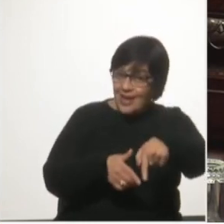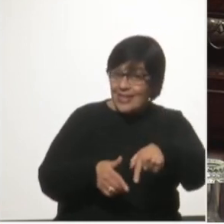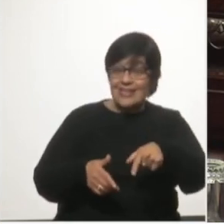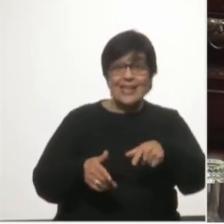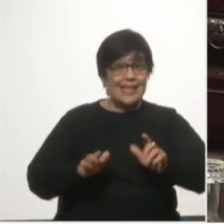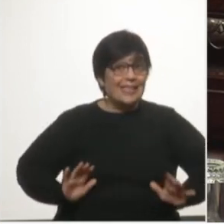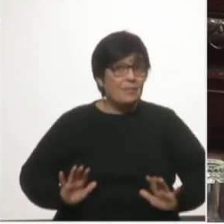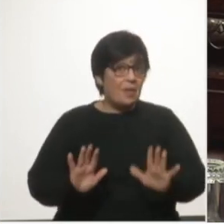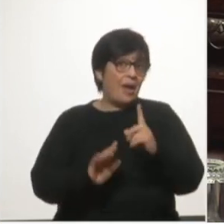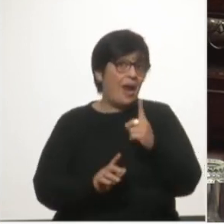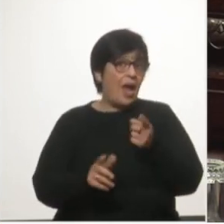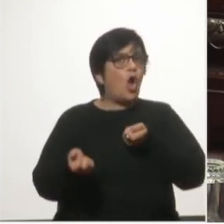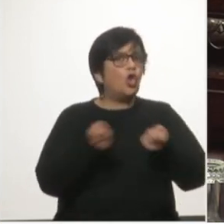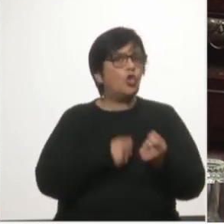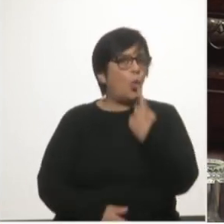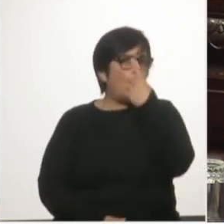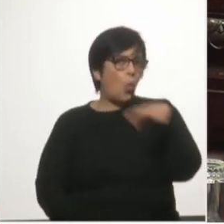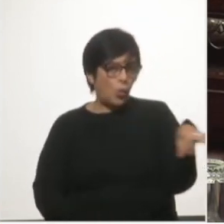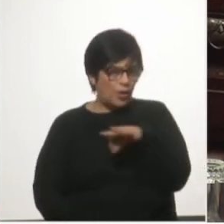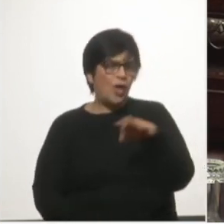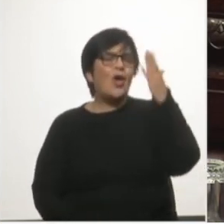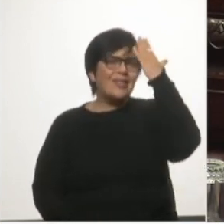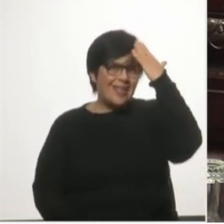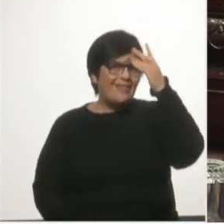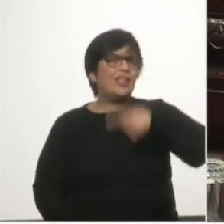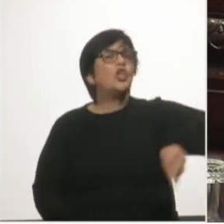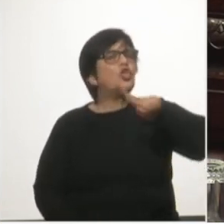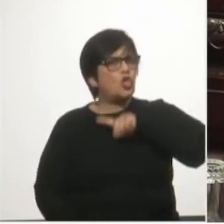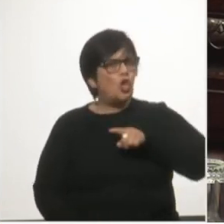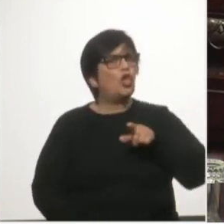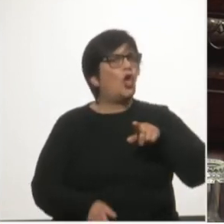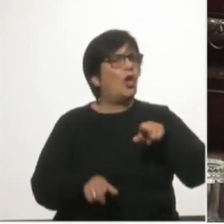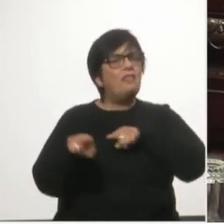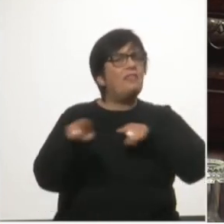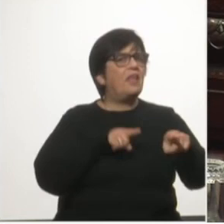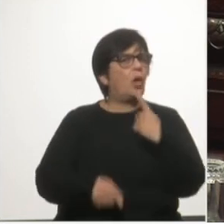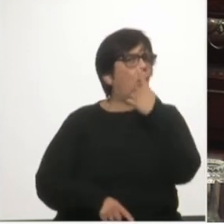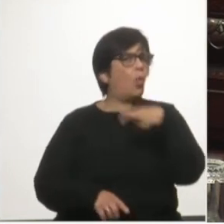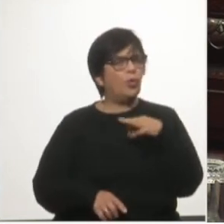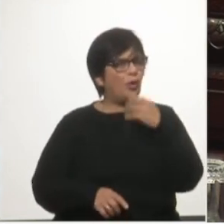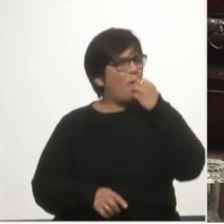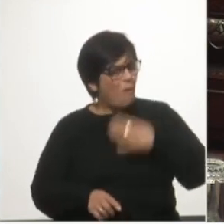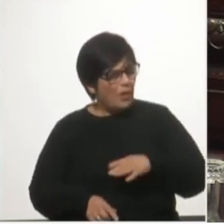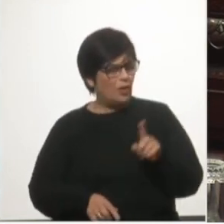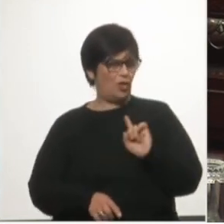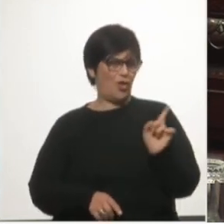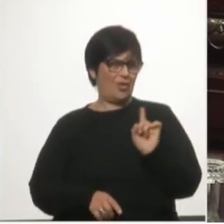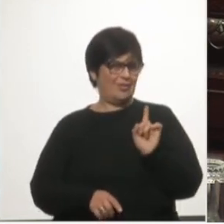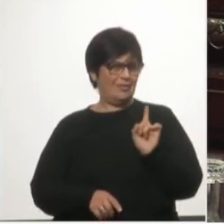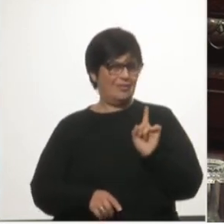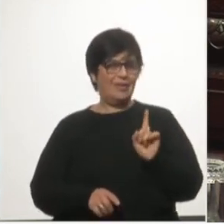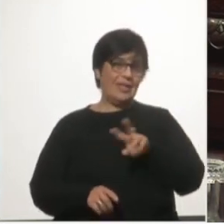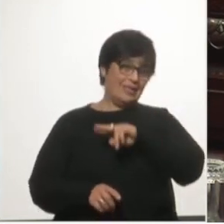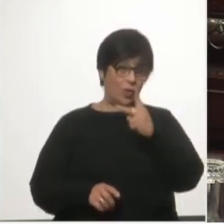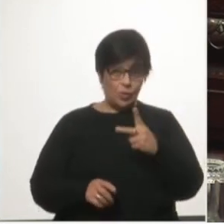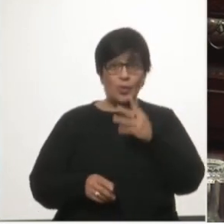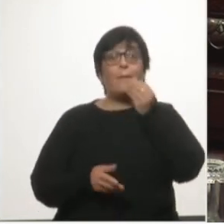de un monopolio todos sabemos que los monopolios no son buenos y agregó en segundo lugar